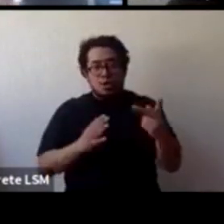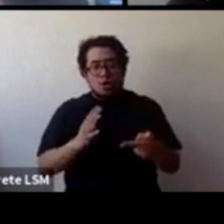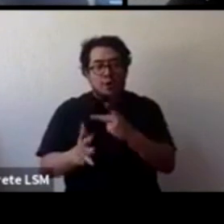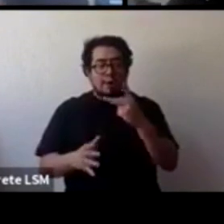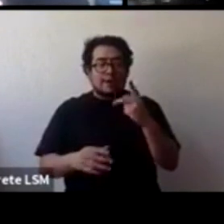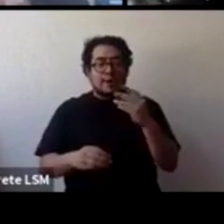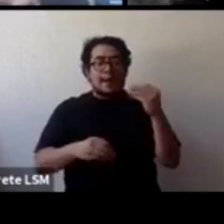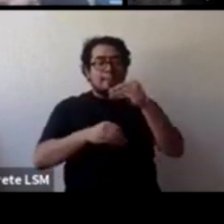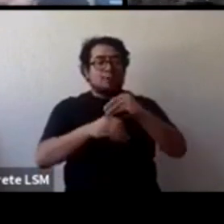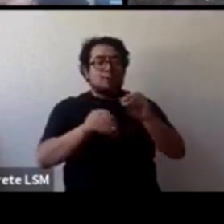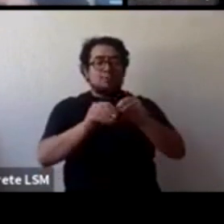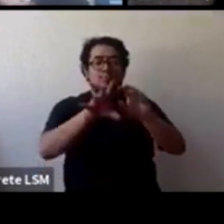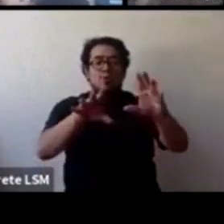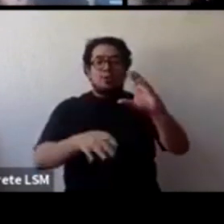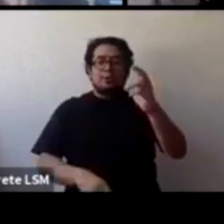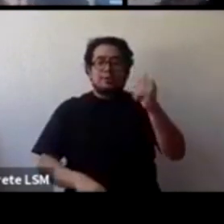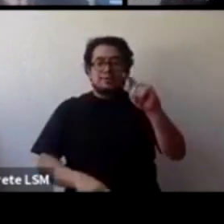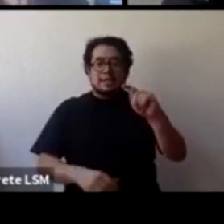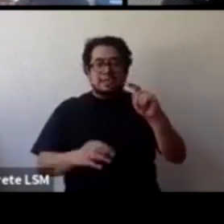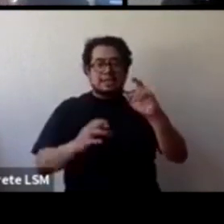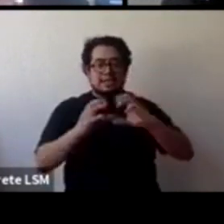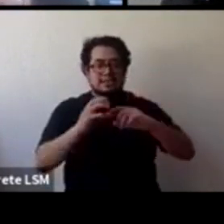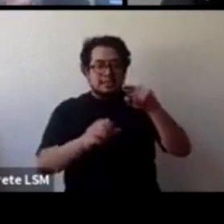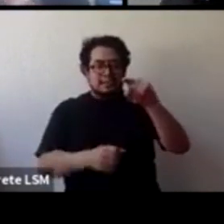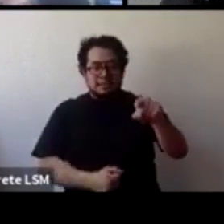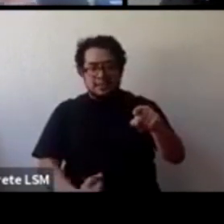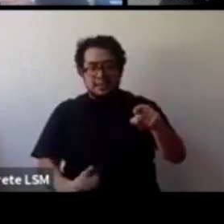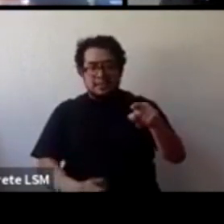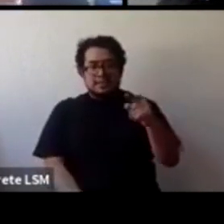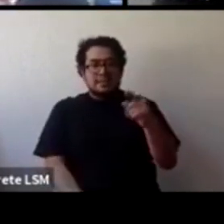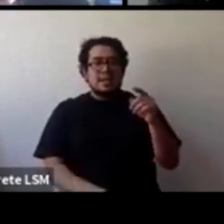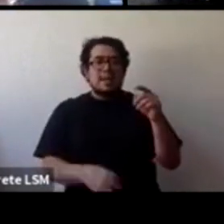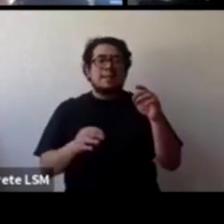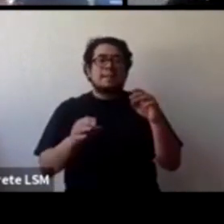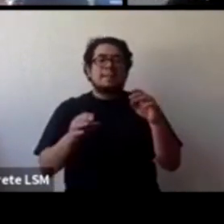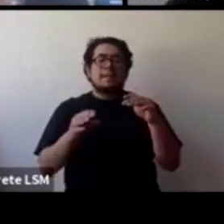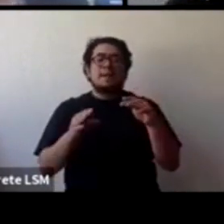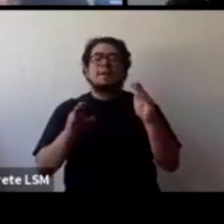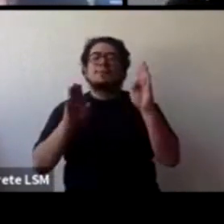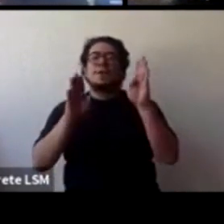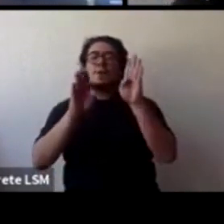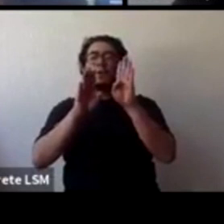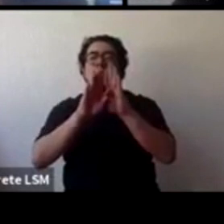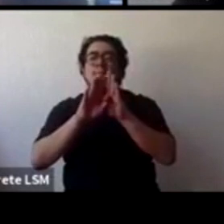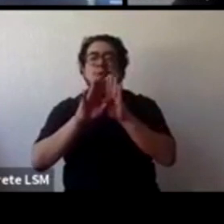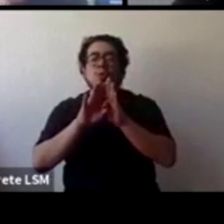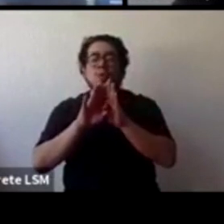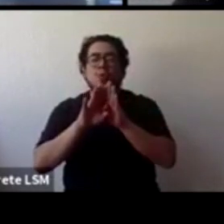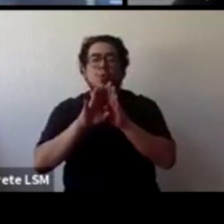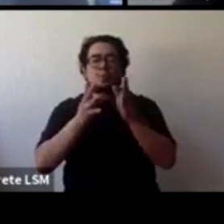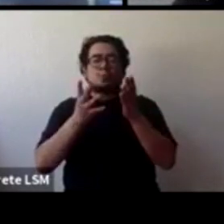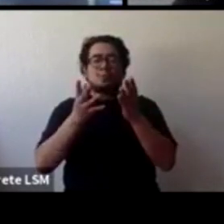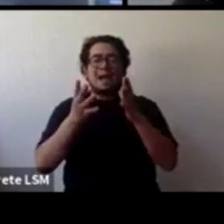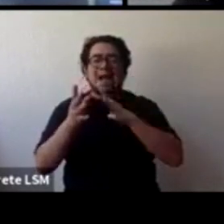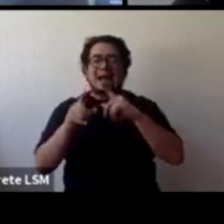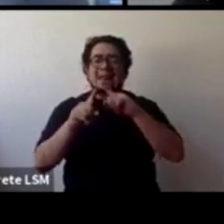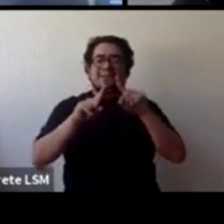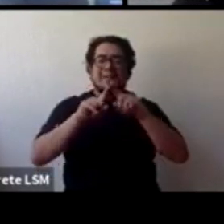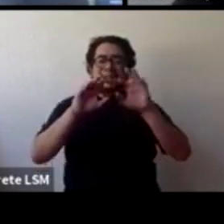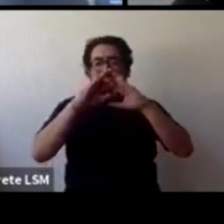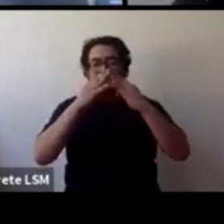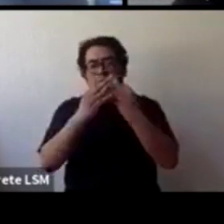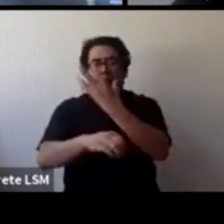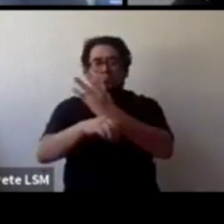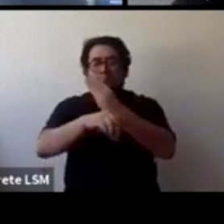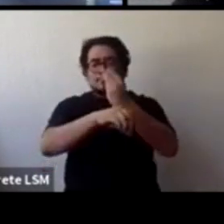que todos puedan ver un poco esa idea de la combinación de intervenciones ¿no? porque yo creo que es importante